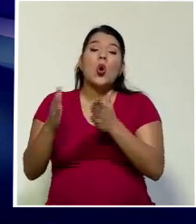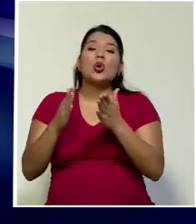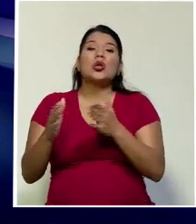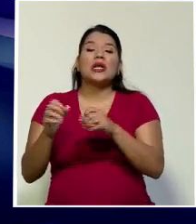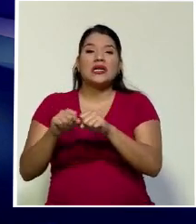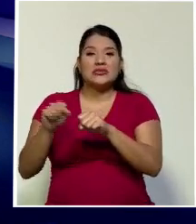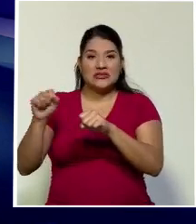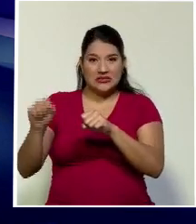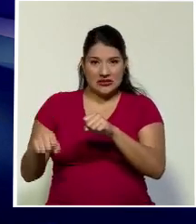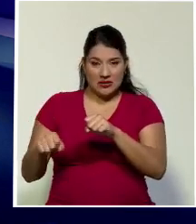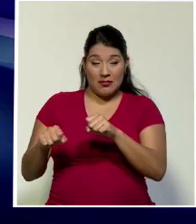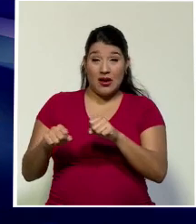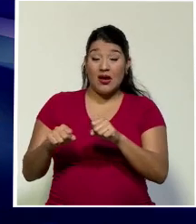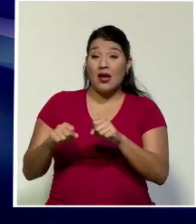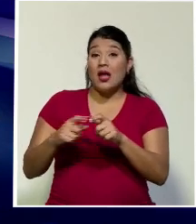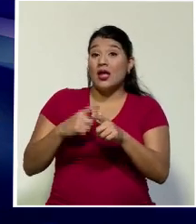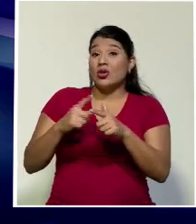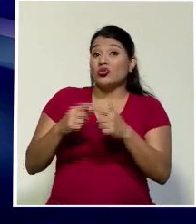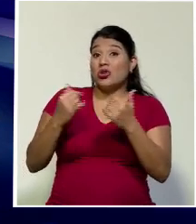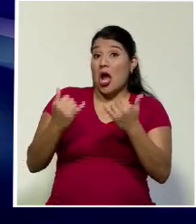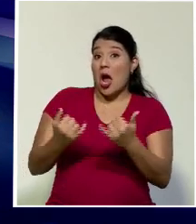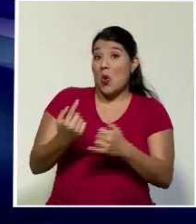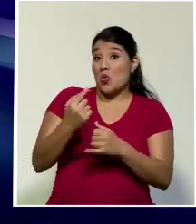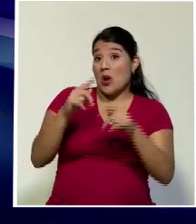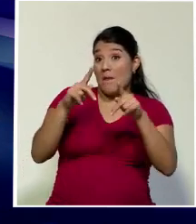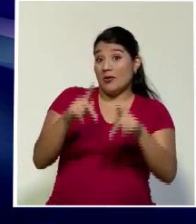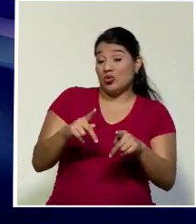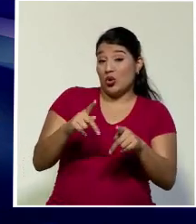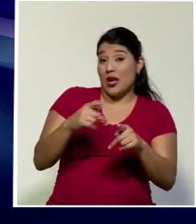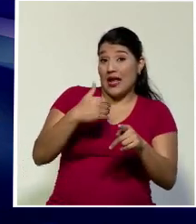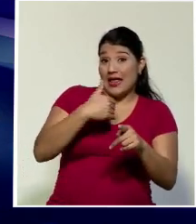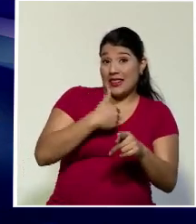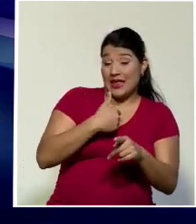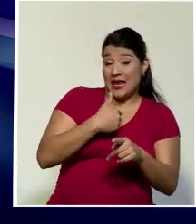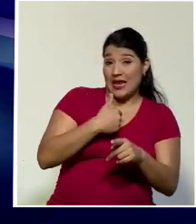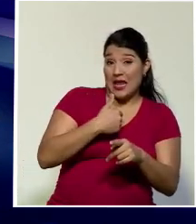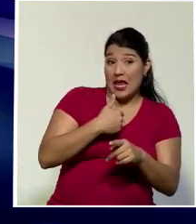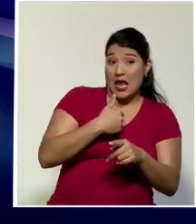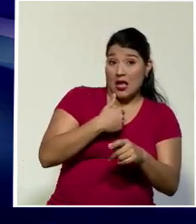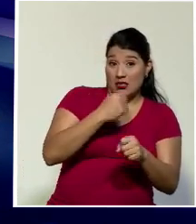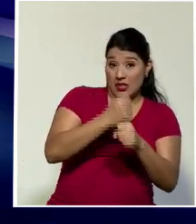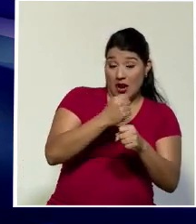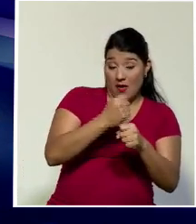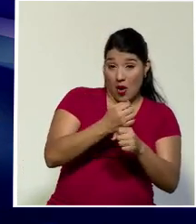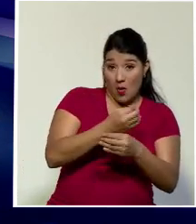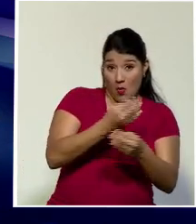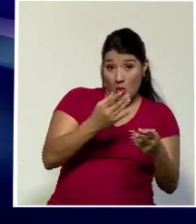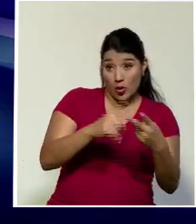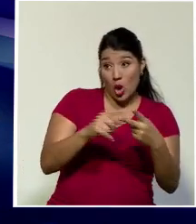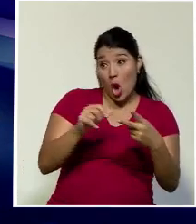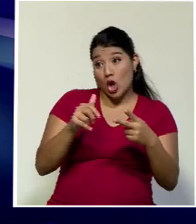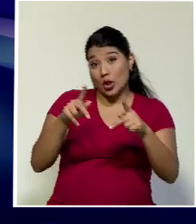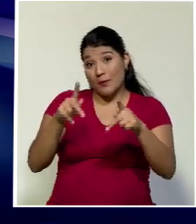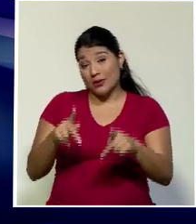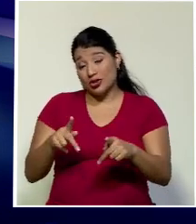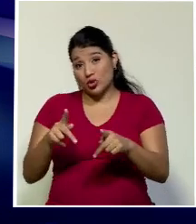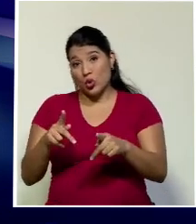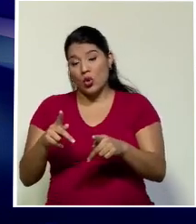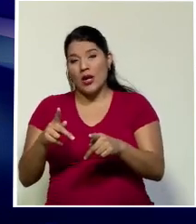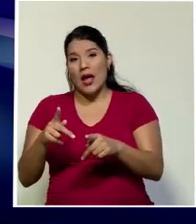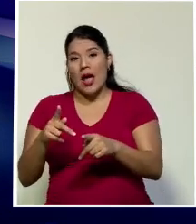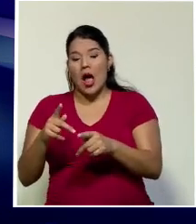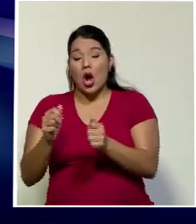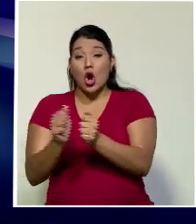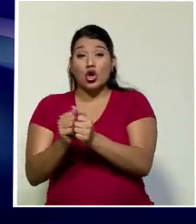Ordenarlo en la medida entonces que ahora una persona asalariada y una persona física con actividades lucrativas van a pagar una tasa de